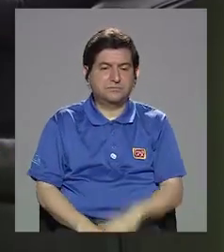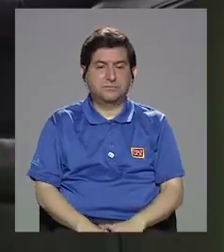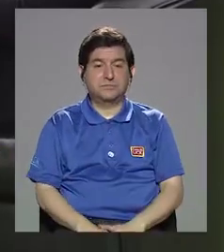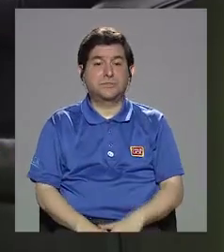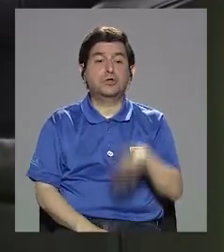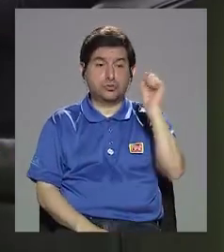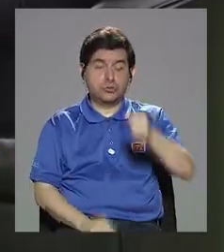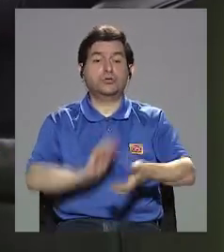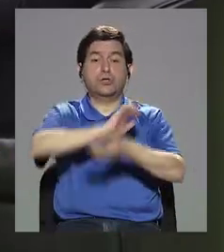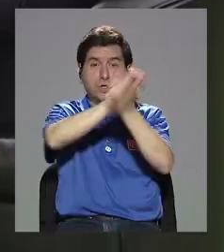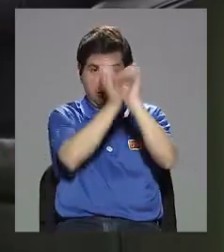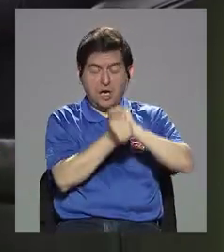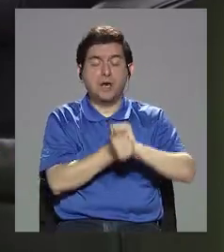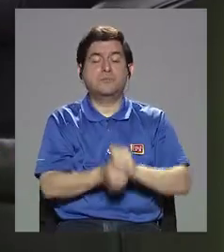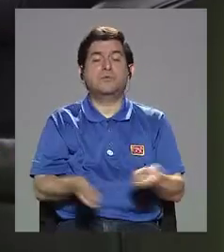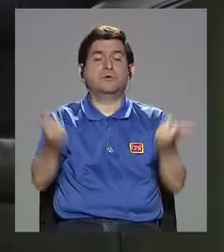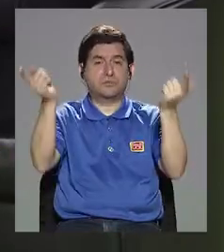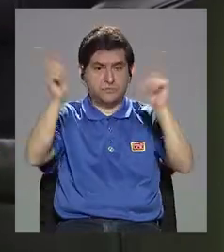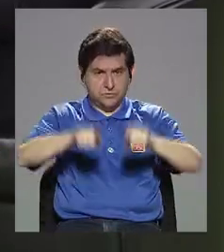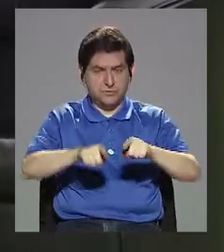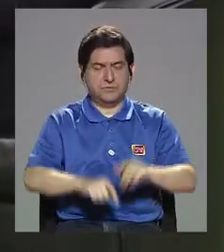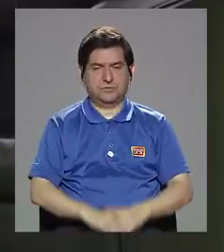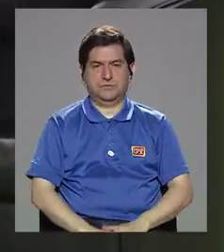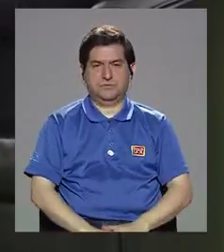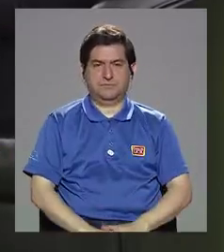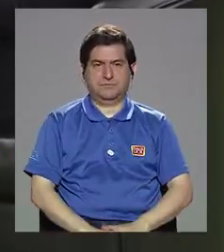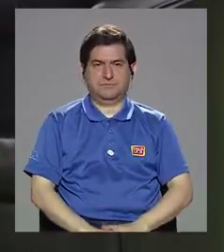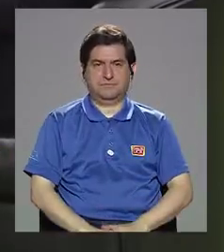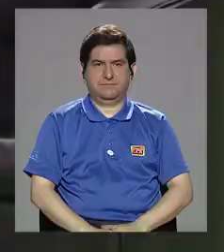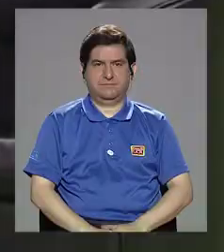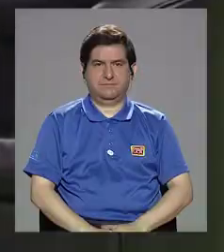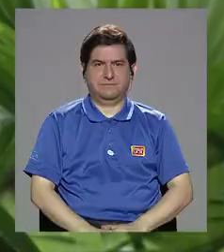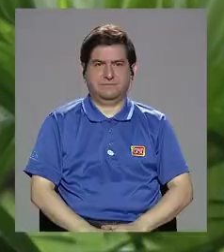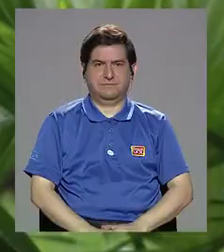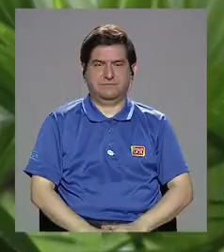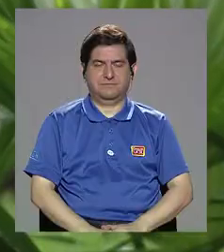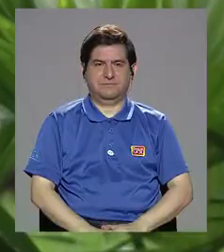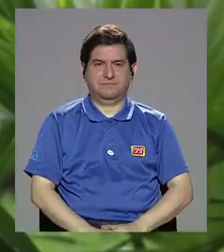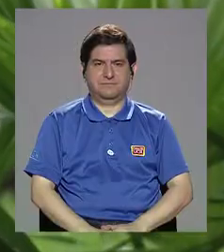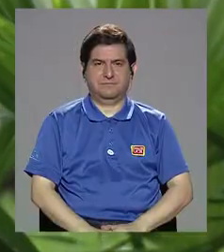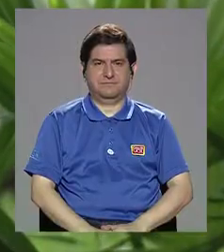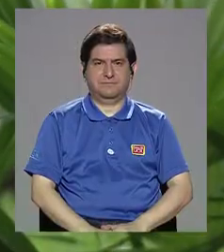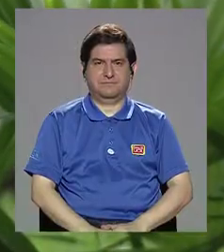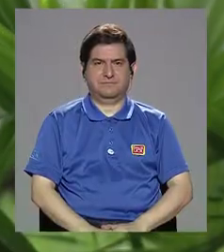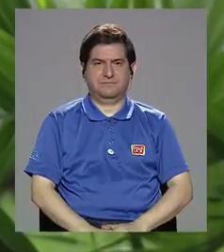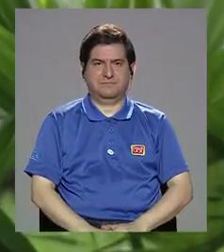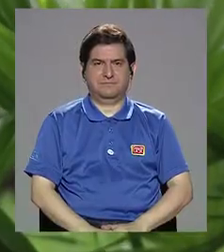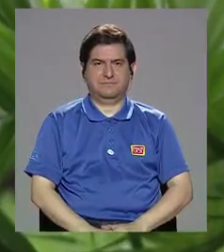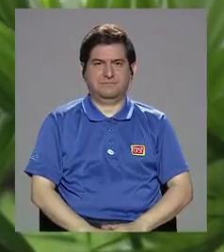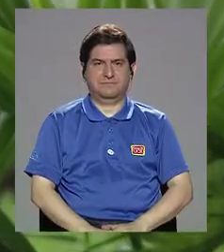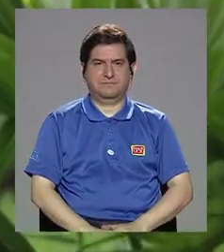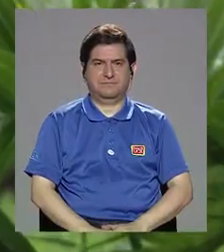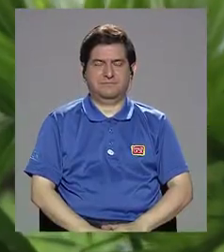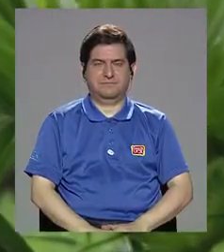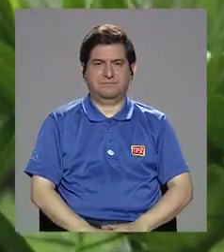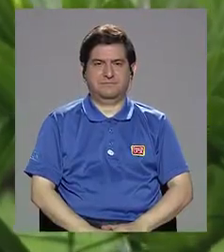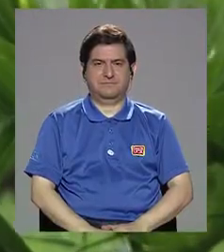sin un cambio en el comportamiento, se llevó a,